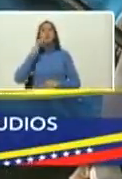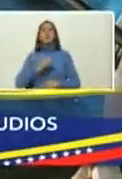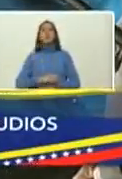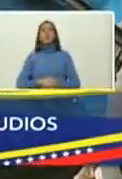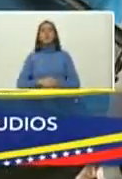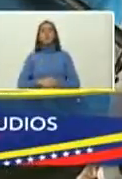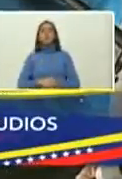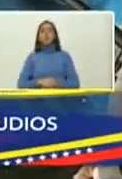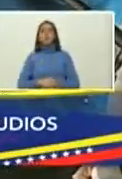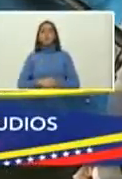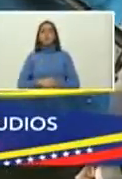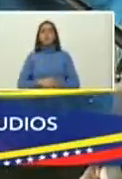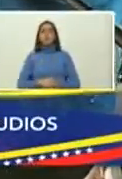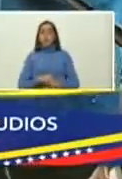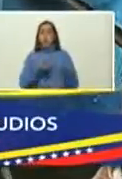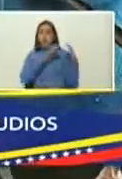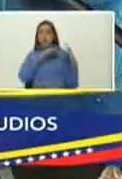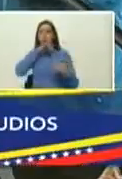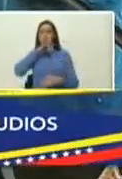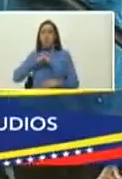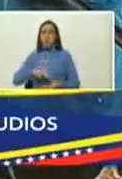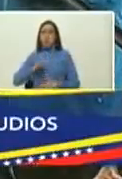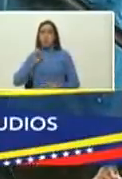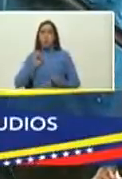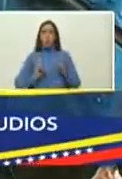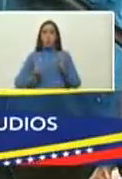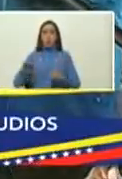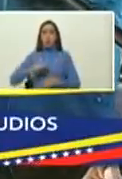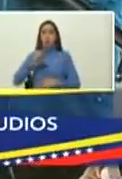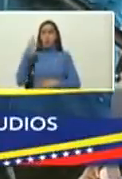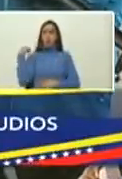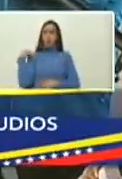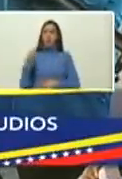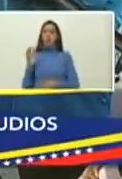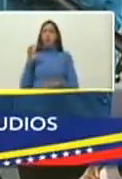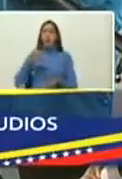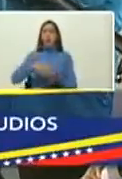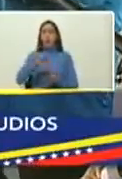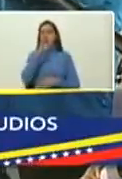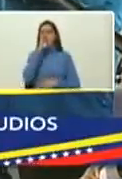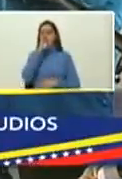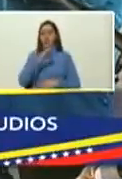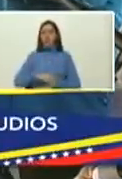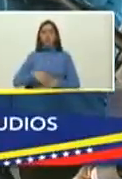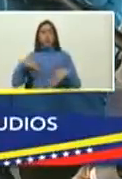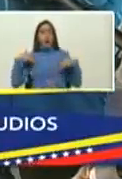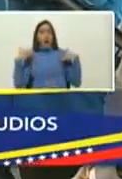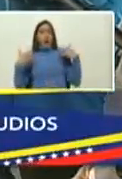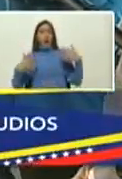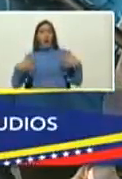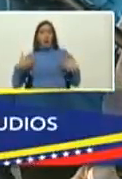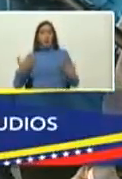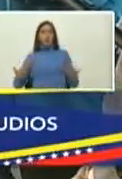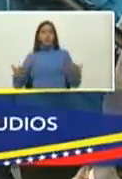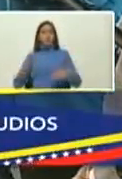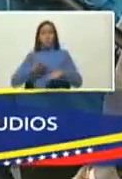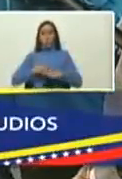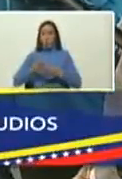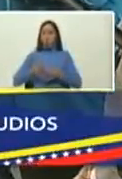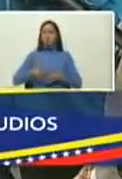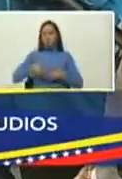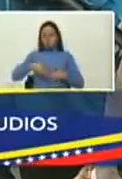histórica emocional espiritual que tiene varina y me da una gran alegría poder